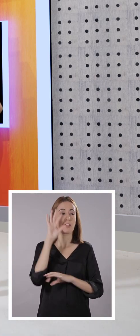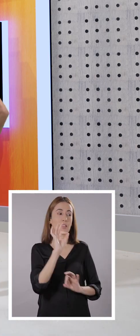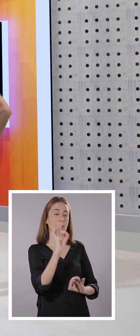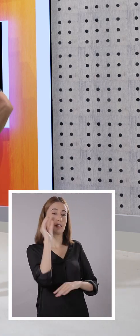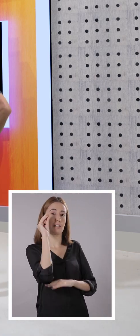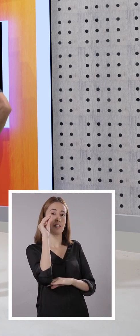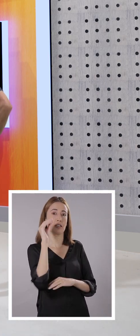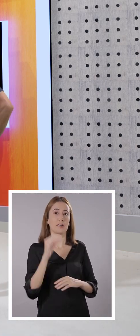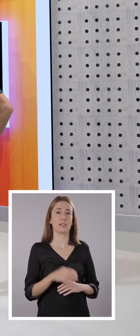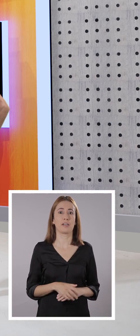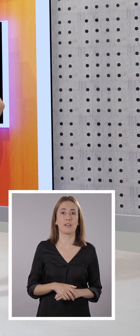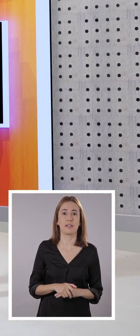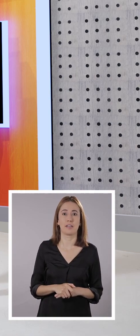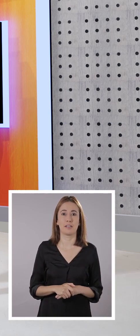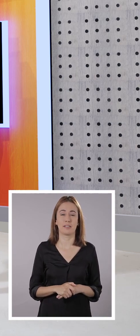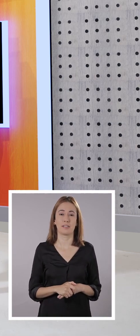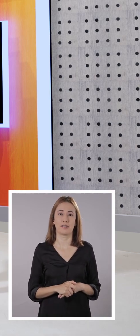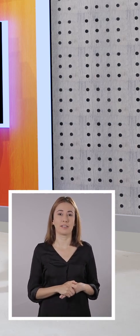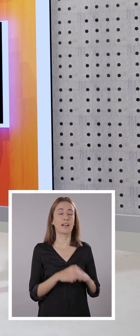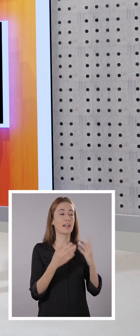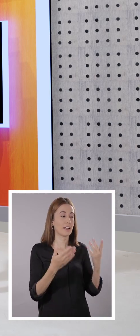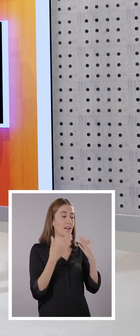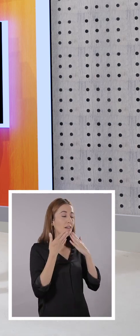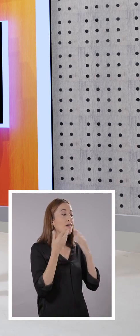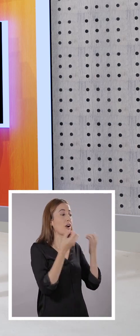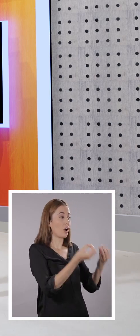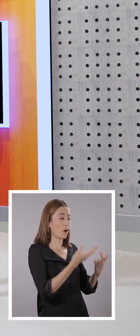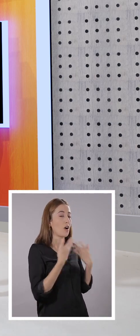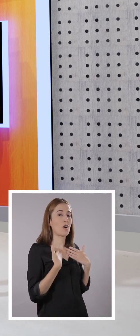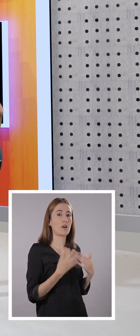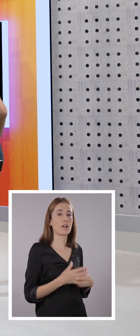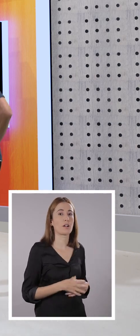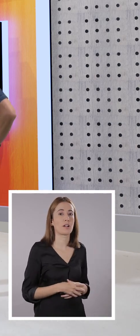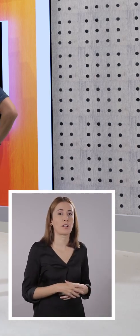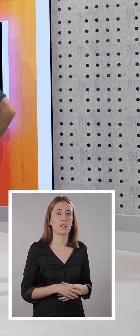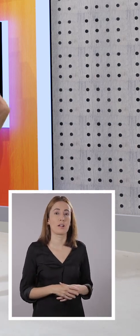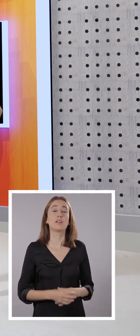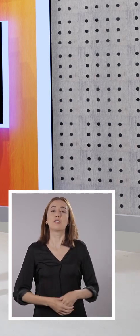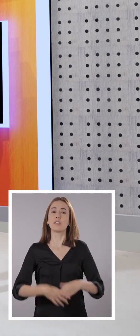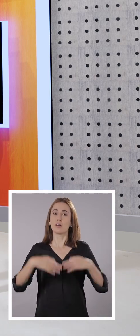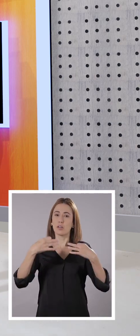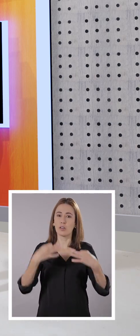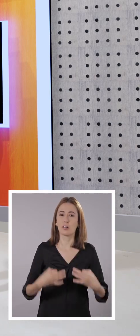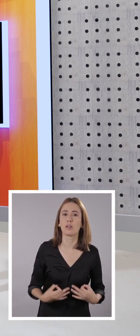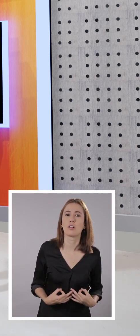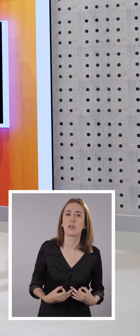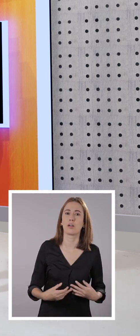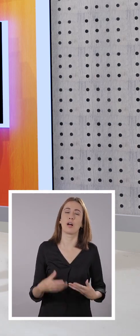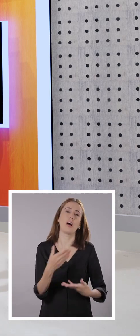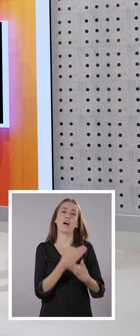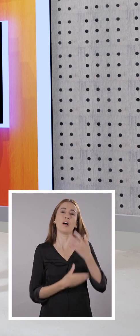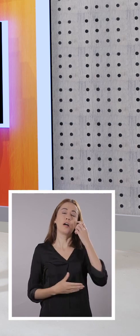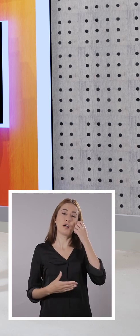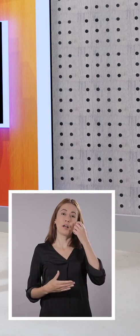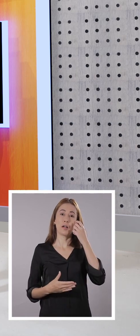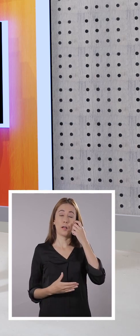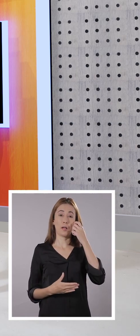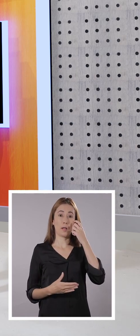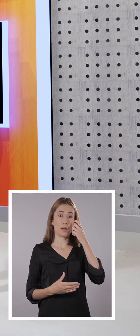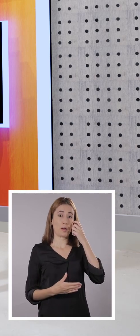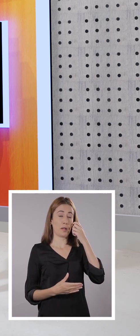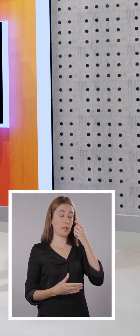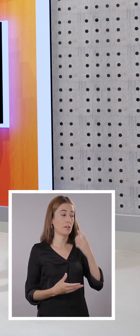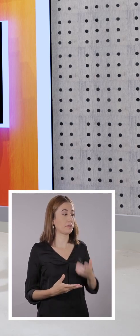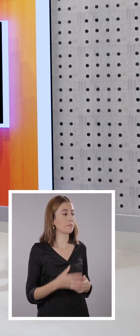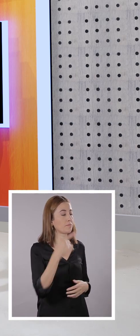Bueno, está bien, te toca, puedes desquitarte. Ok. No, no, esto es con paz y serenidad. A ver.